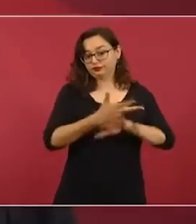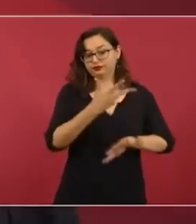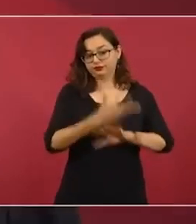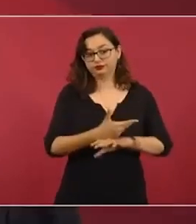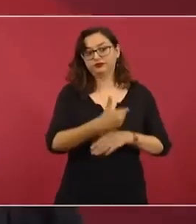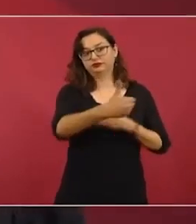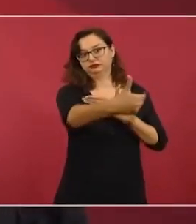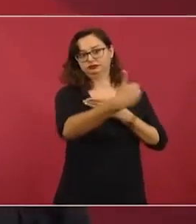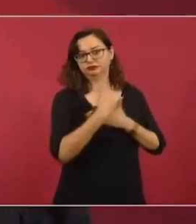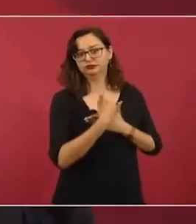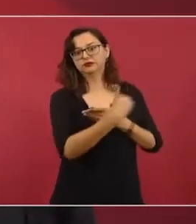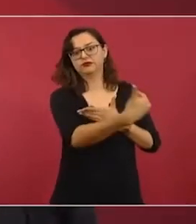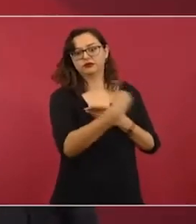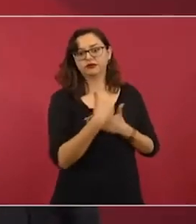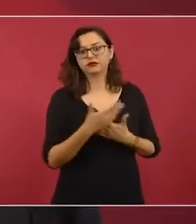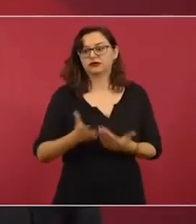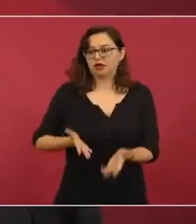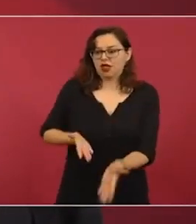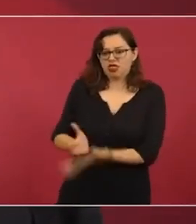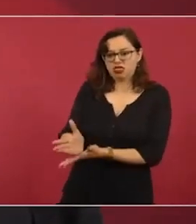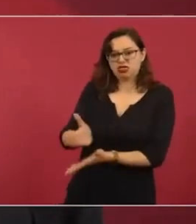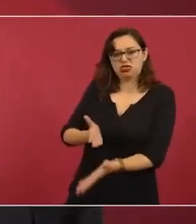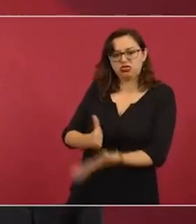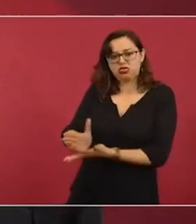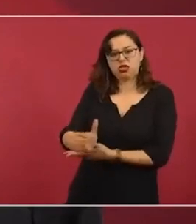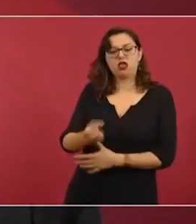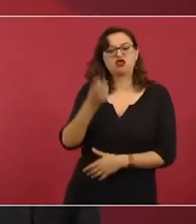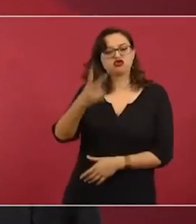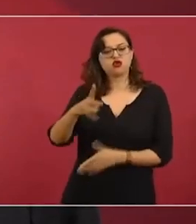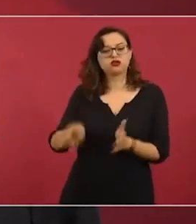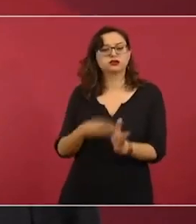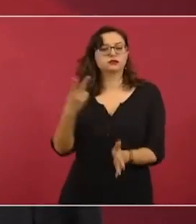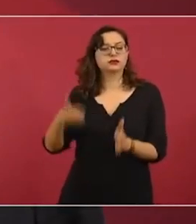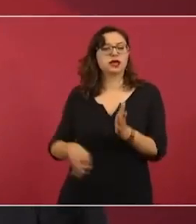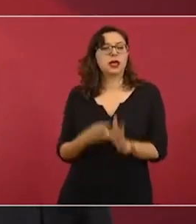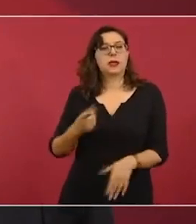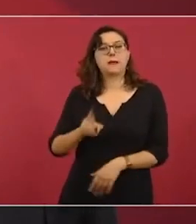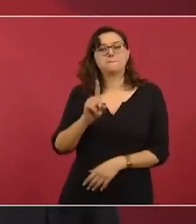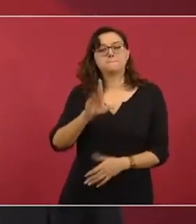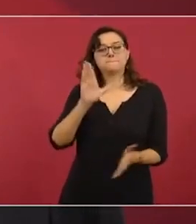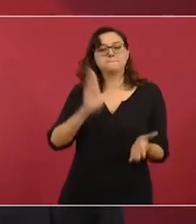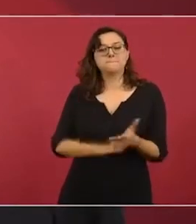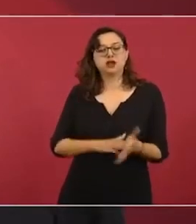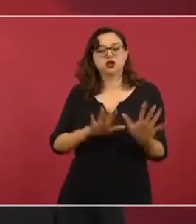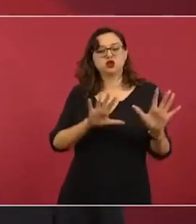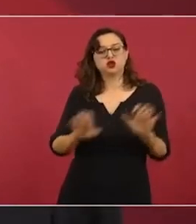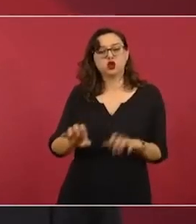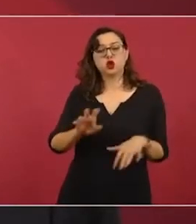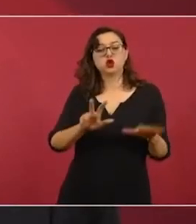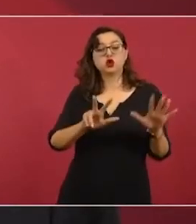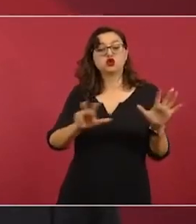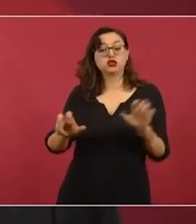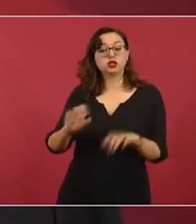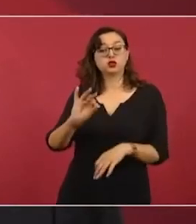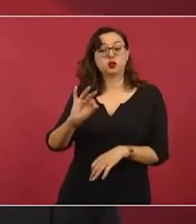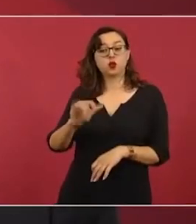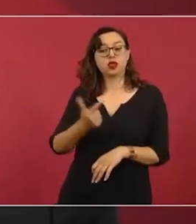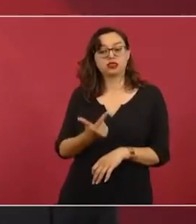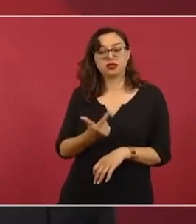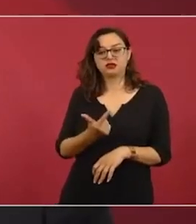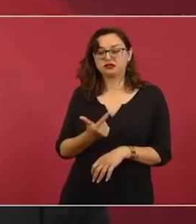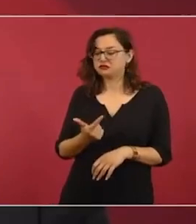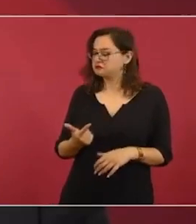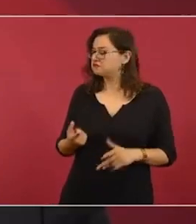en 1847, también con un pretexto, nos